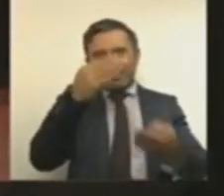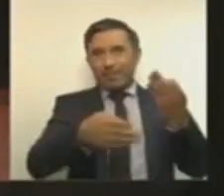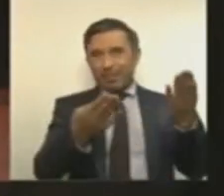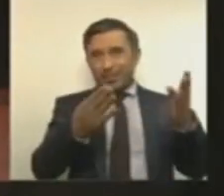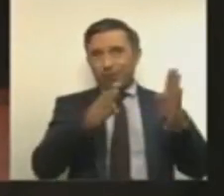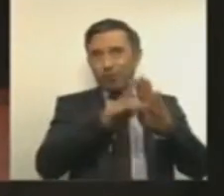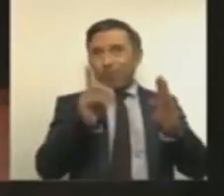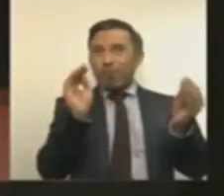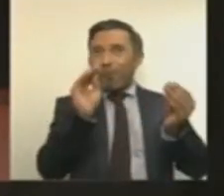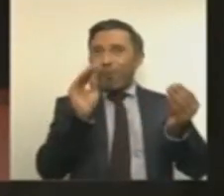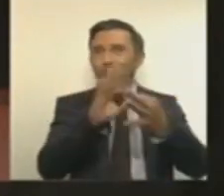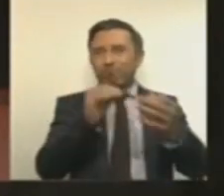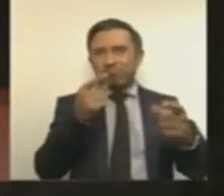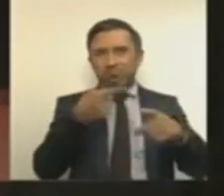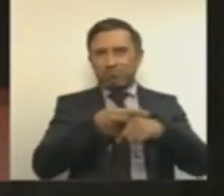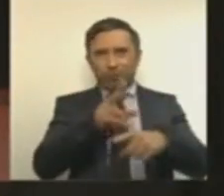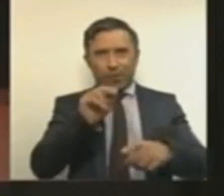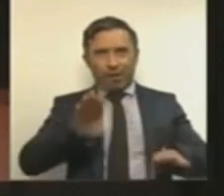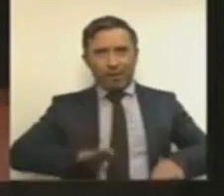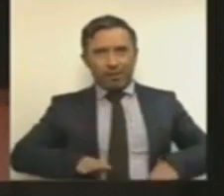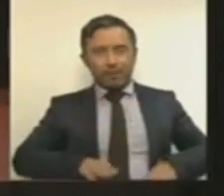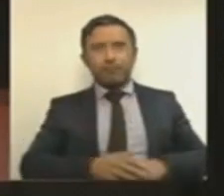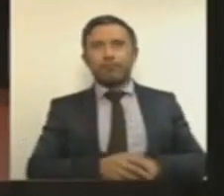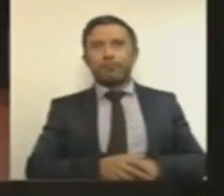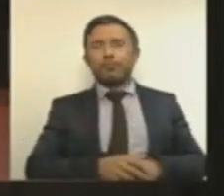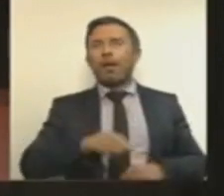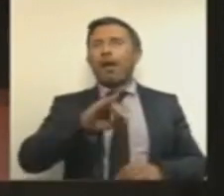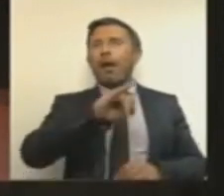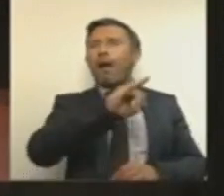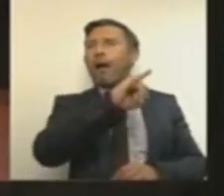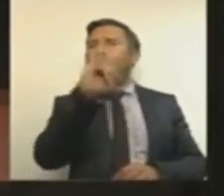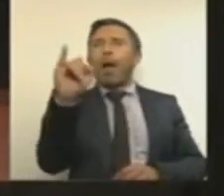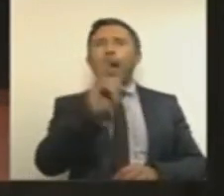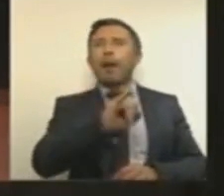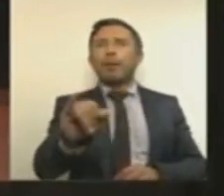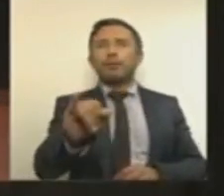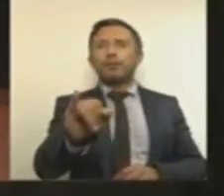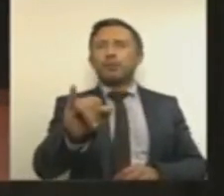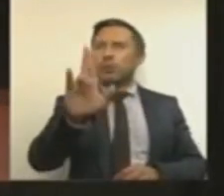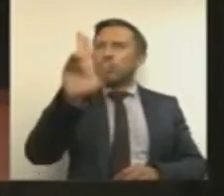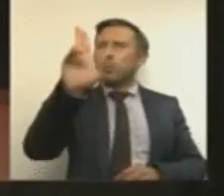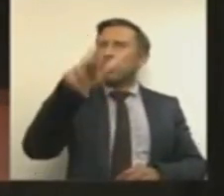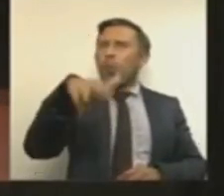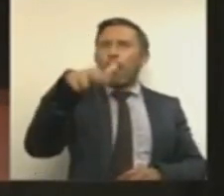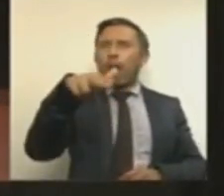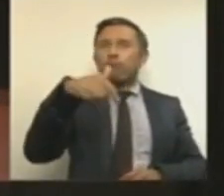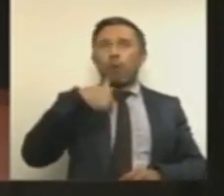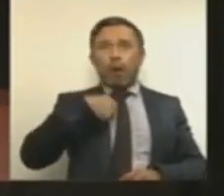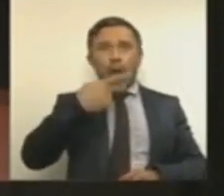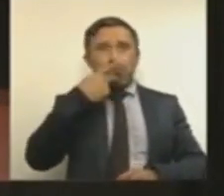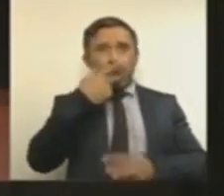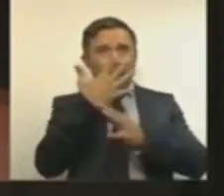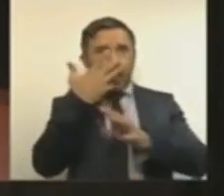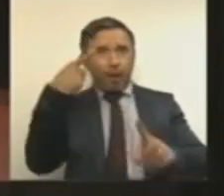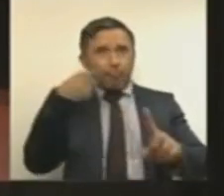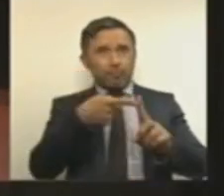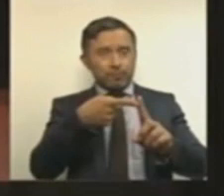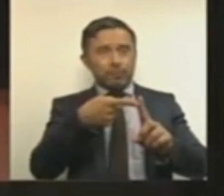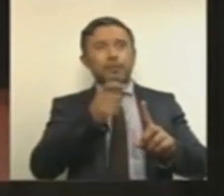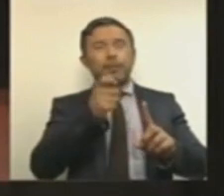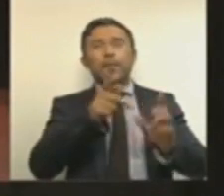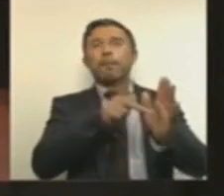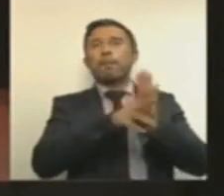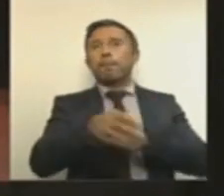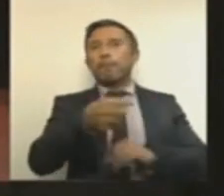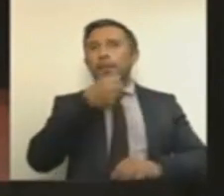Nunca, jamás nos hemos referido a periodistas,